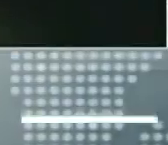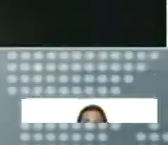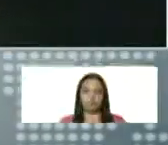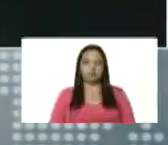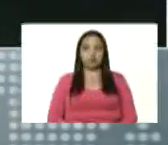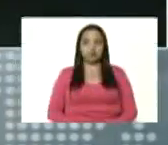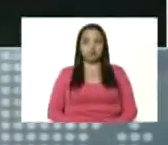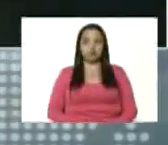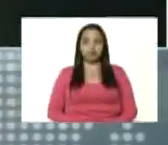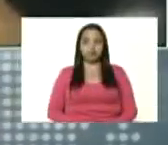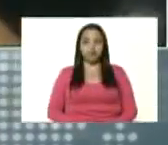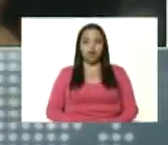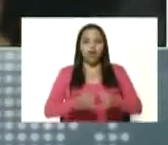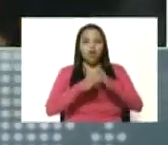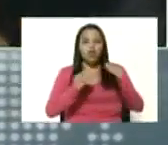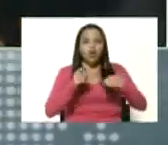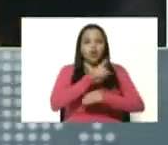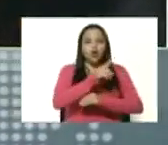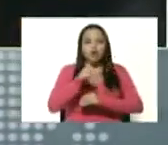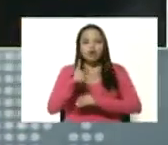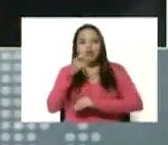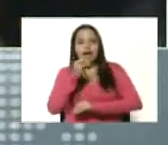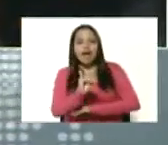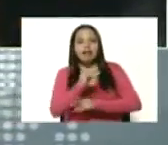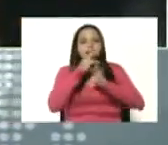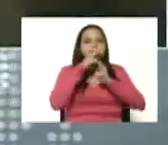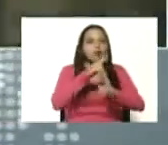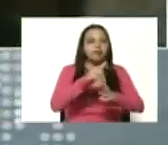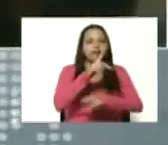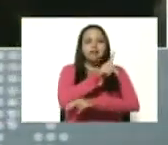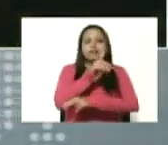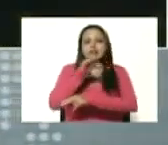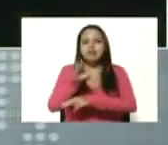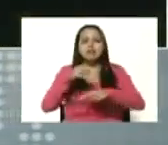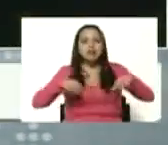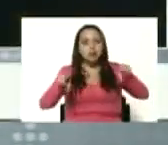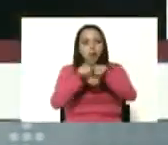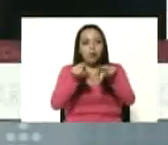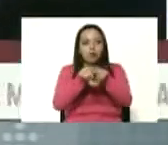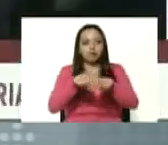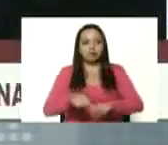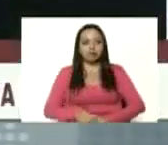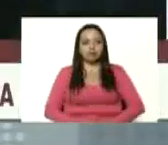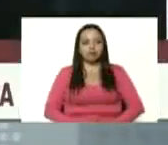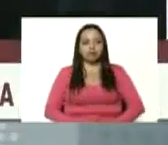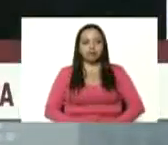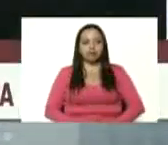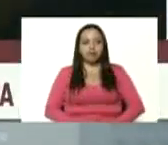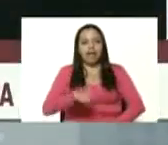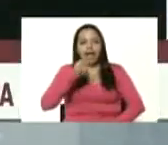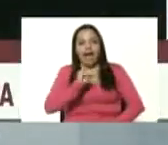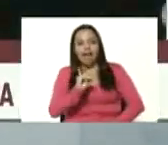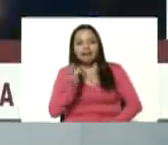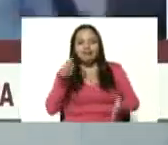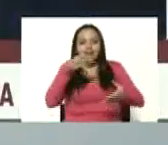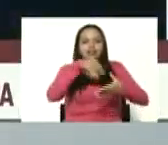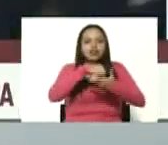será así cada 11 tendrá su 13 está marcado en la historia